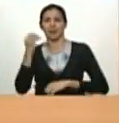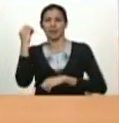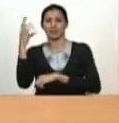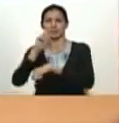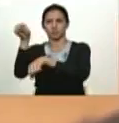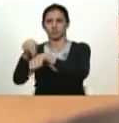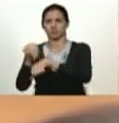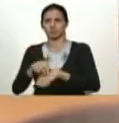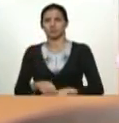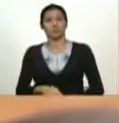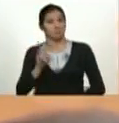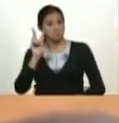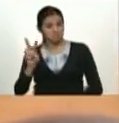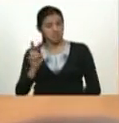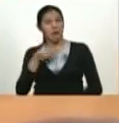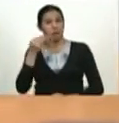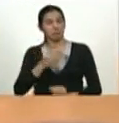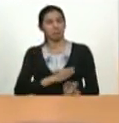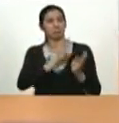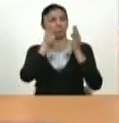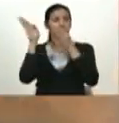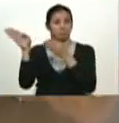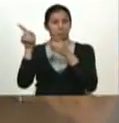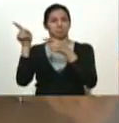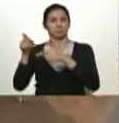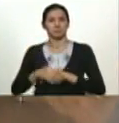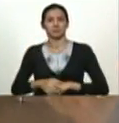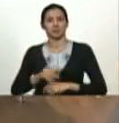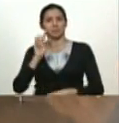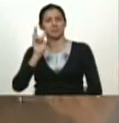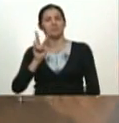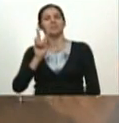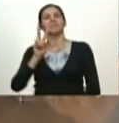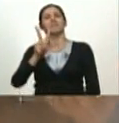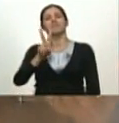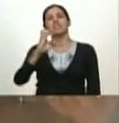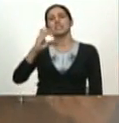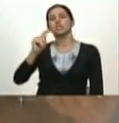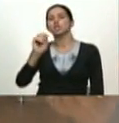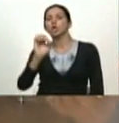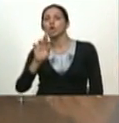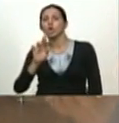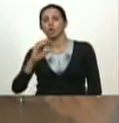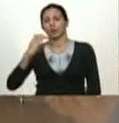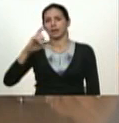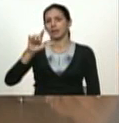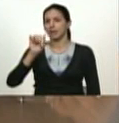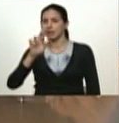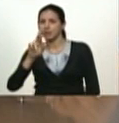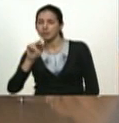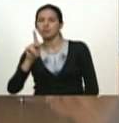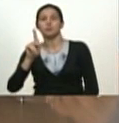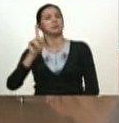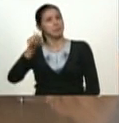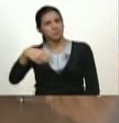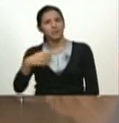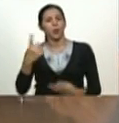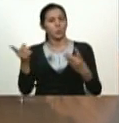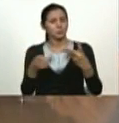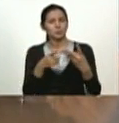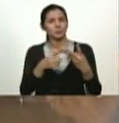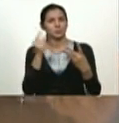miran para donde van nuestros jóvenes ahí está Víctor Clark también ahí está Lóa Núñez creciendo creciendo estamos